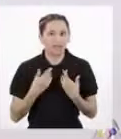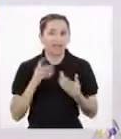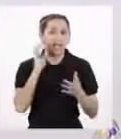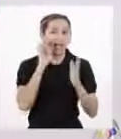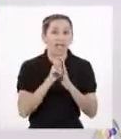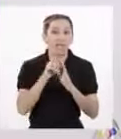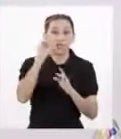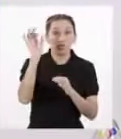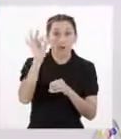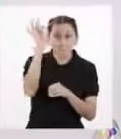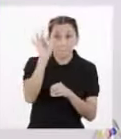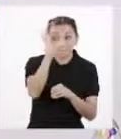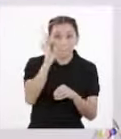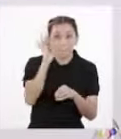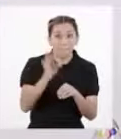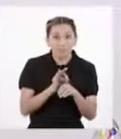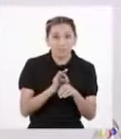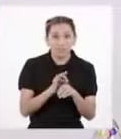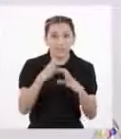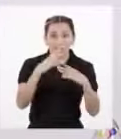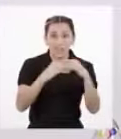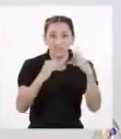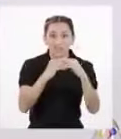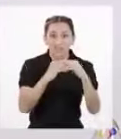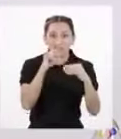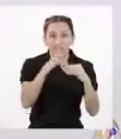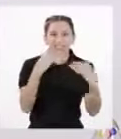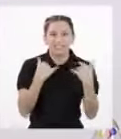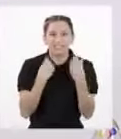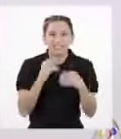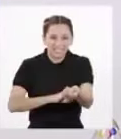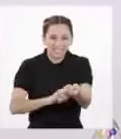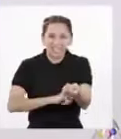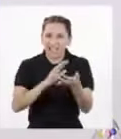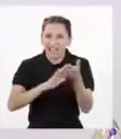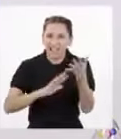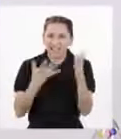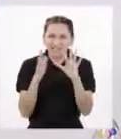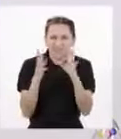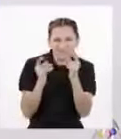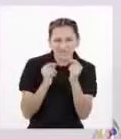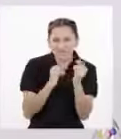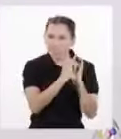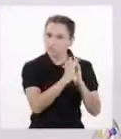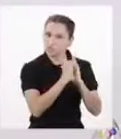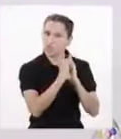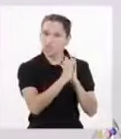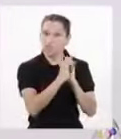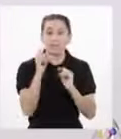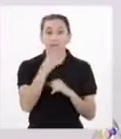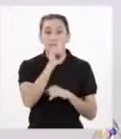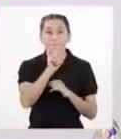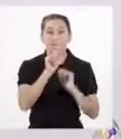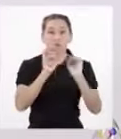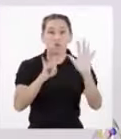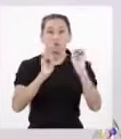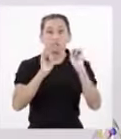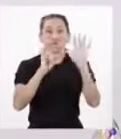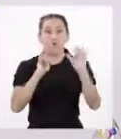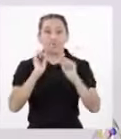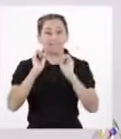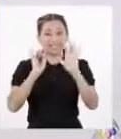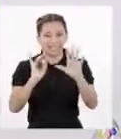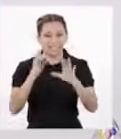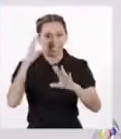genes Y una planta de arroz tiene muchas más de 40.000 genes En 1997, los